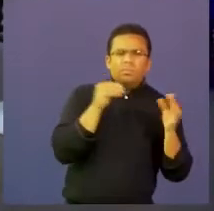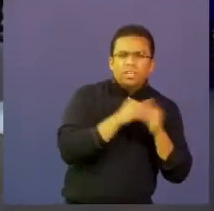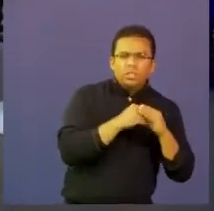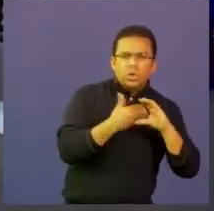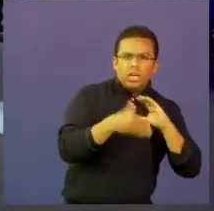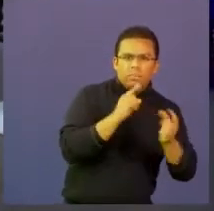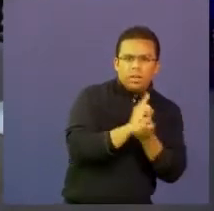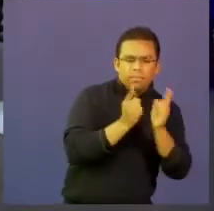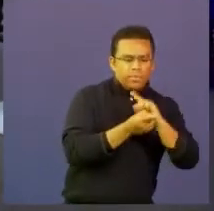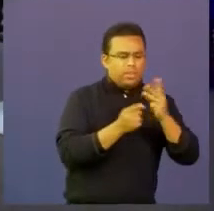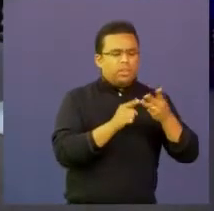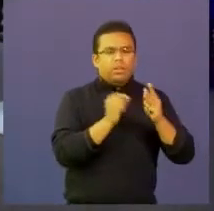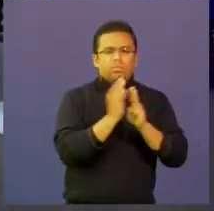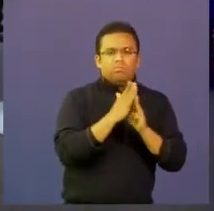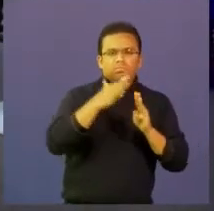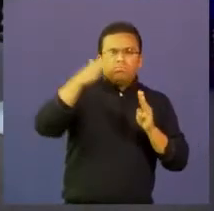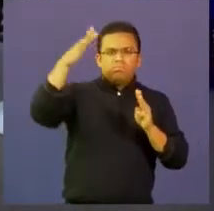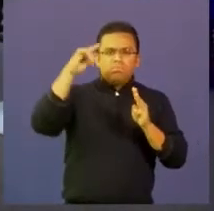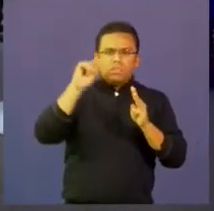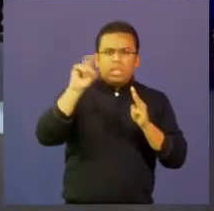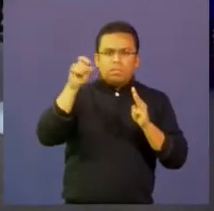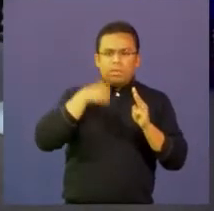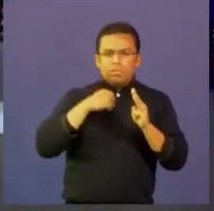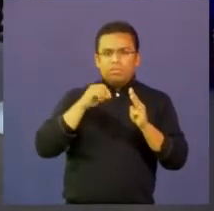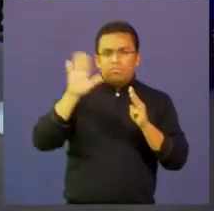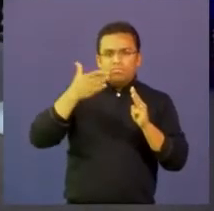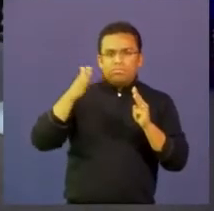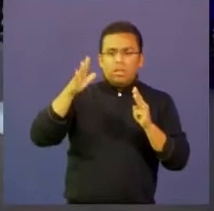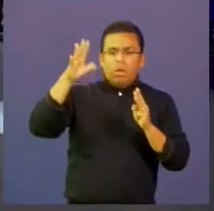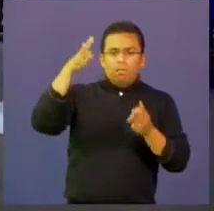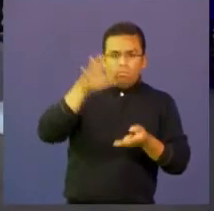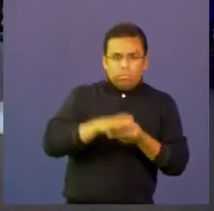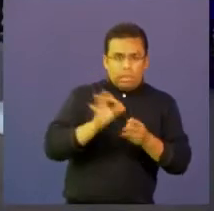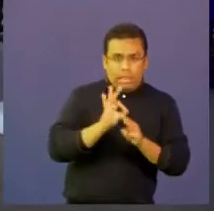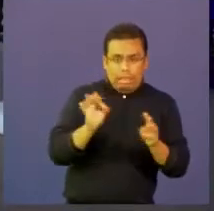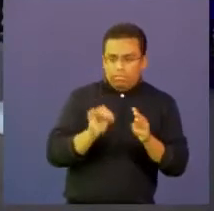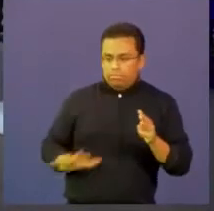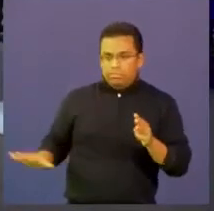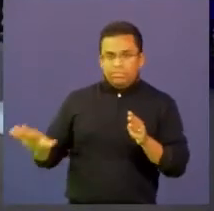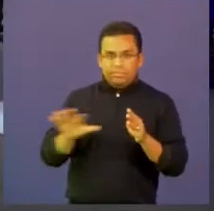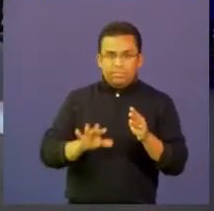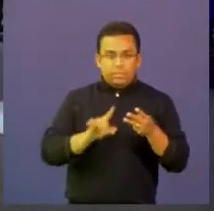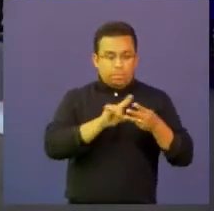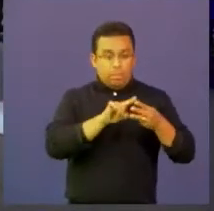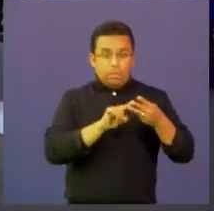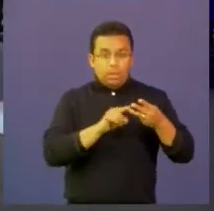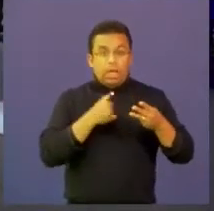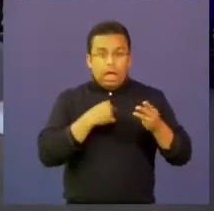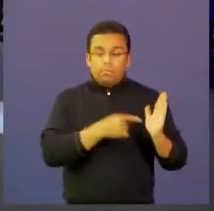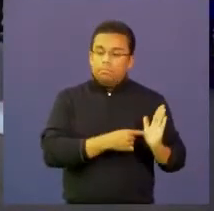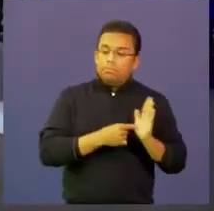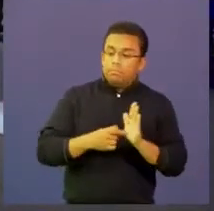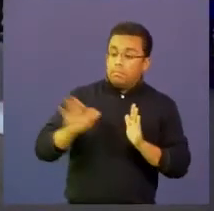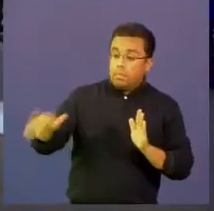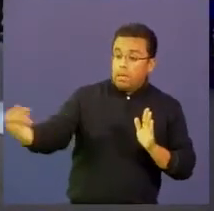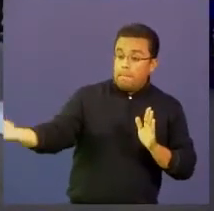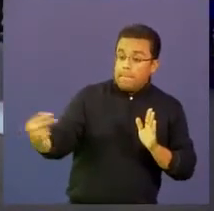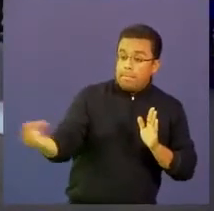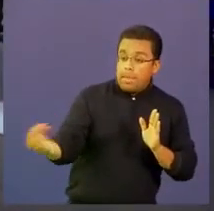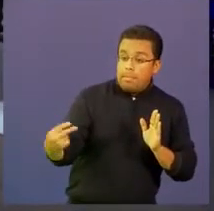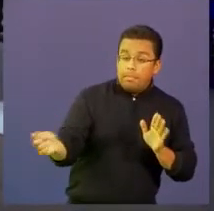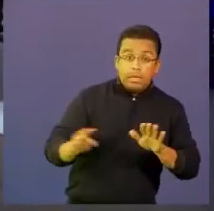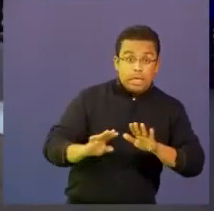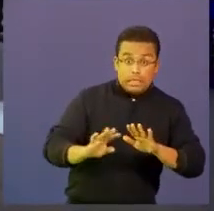climático, mitigación de gases de efecto invernadero en diferentes sectores. Con esto nosotros ya podemos entrar al juego para que los chicos empiecen a